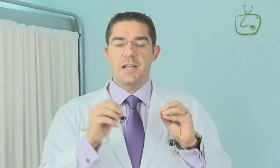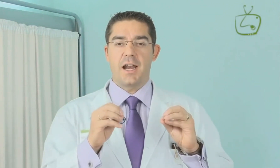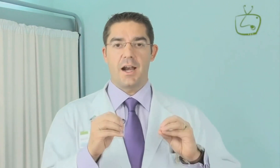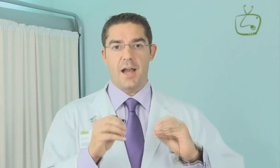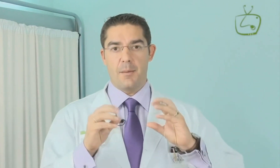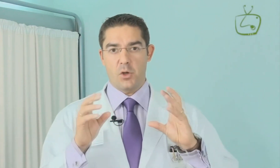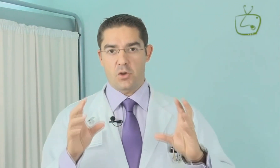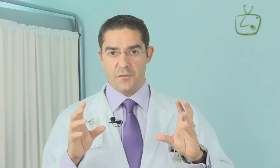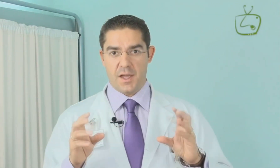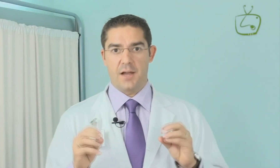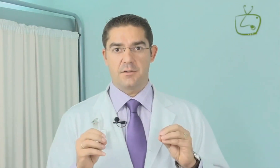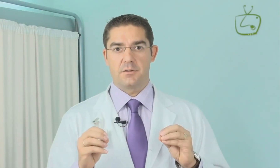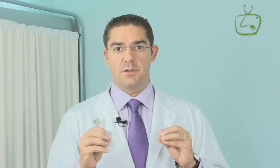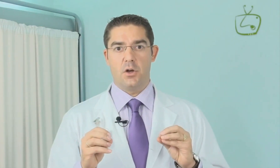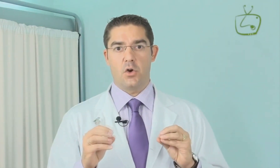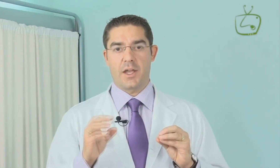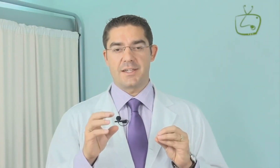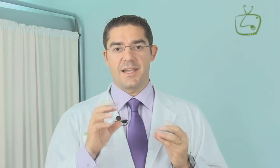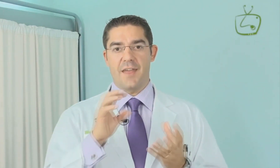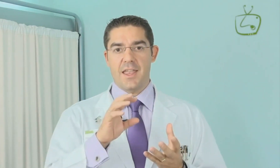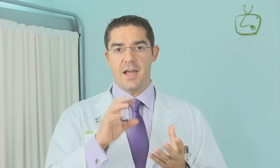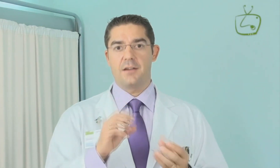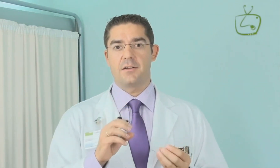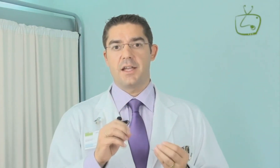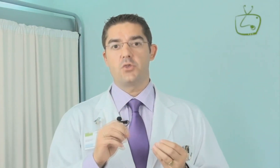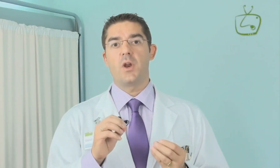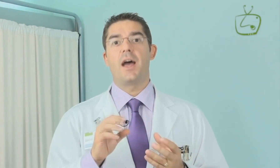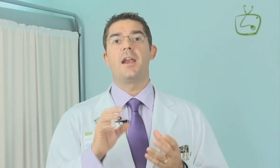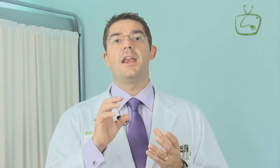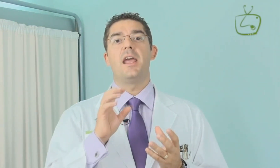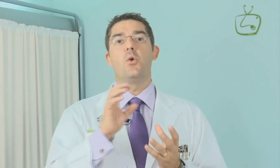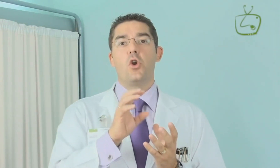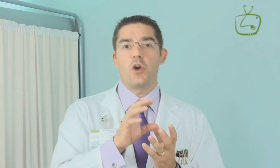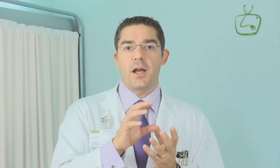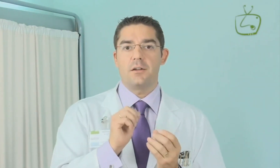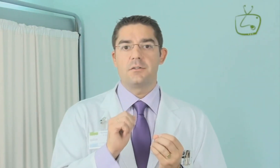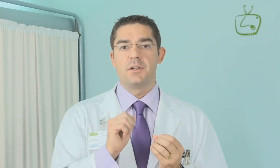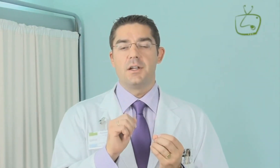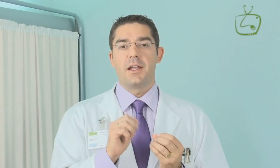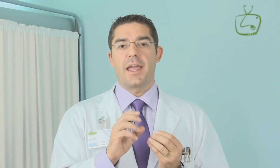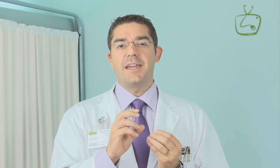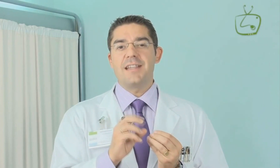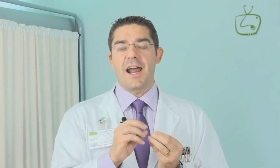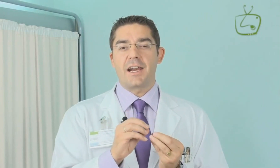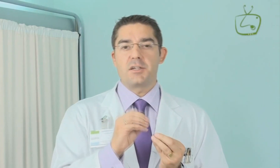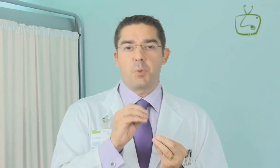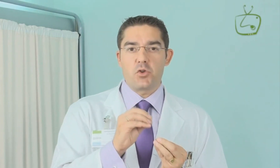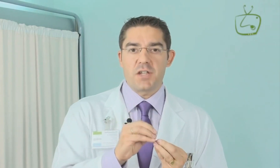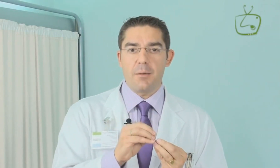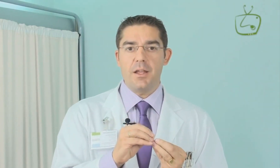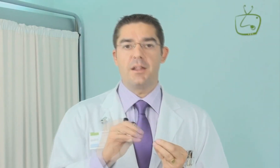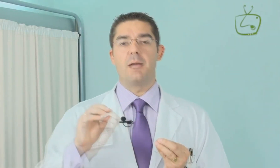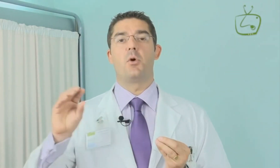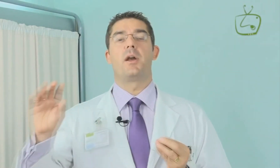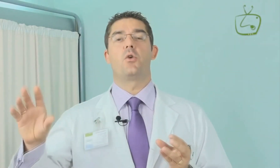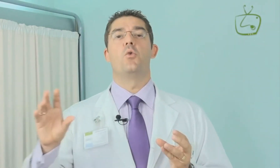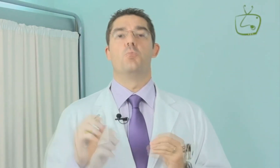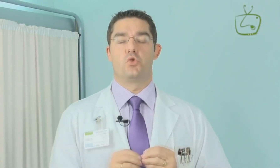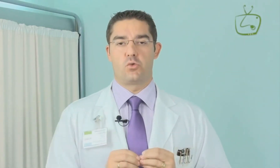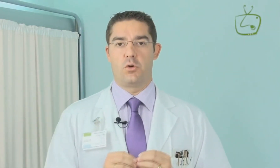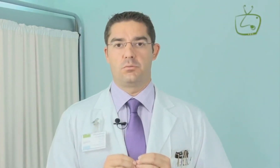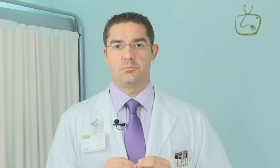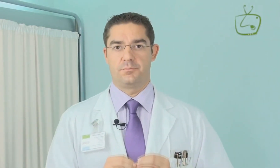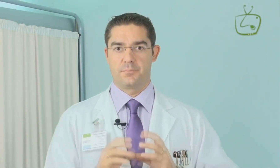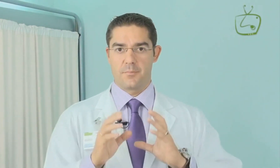esclerosis lateral amiotrófica, lo que se daña es una neurona que es la responsable de mover